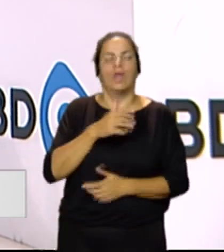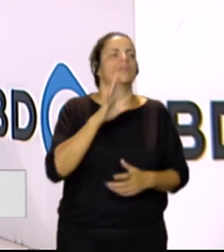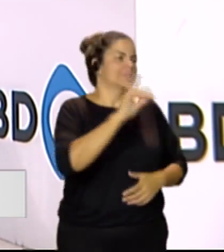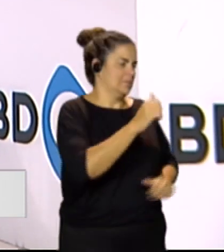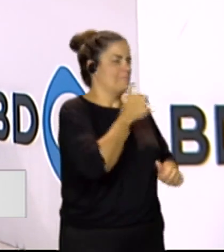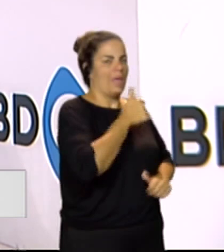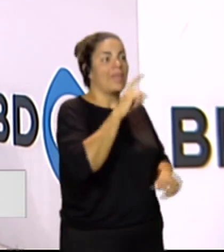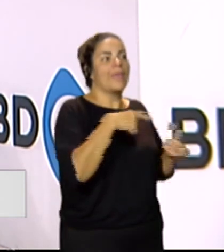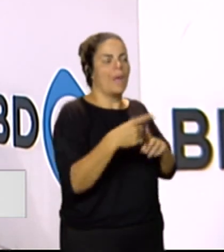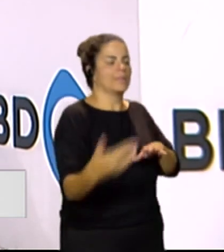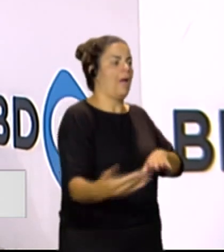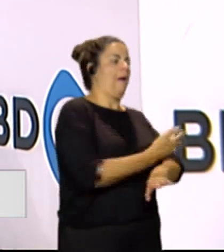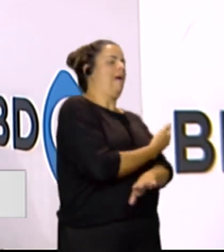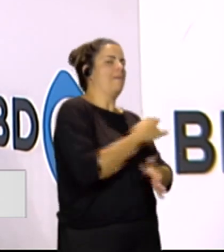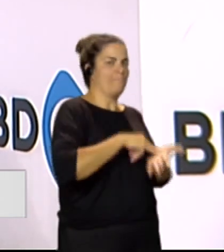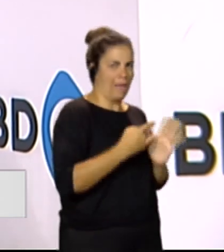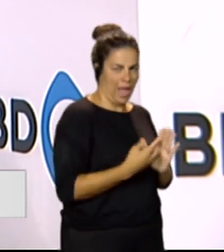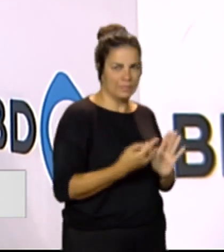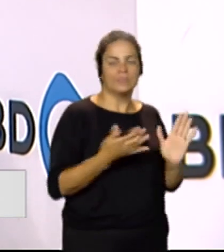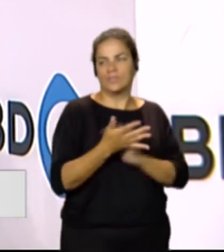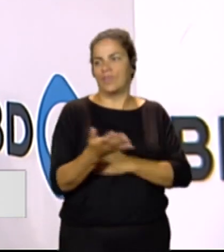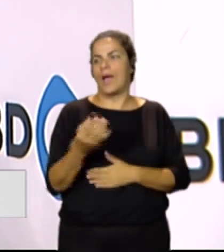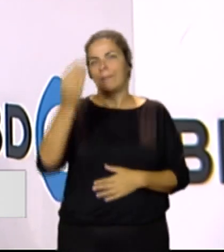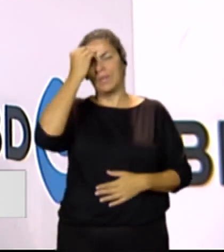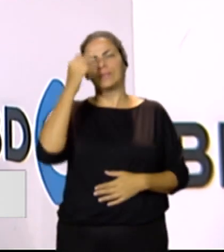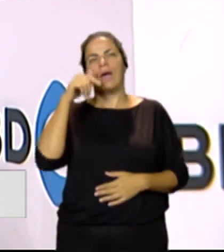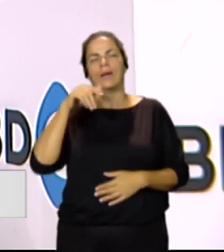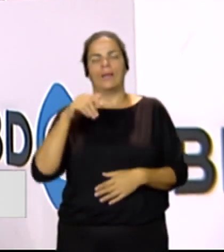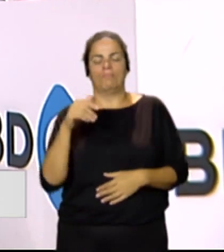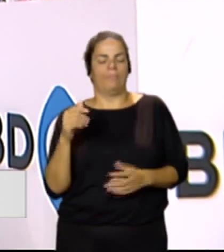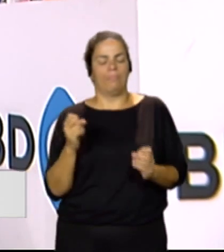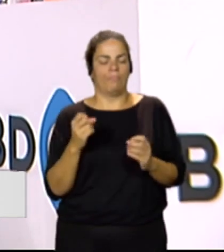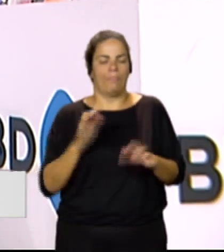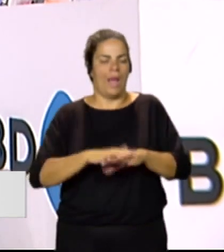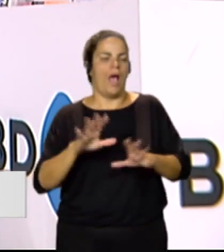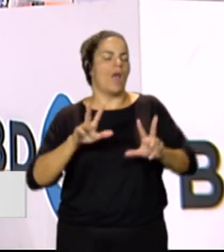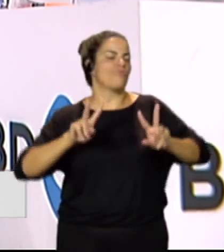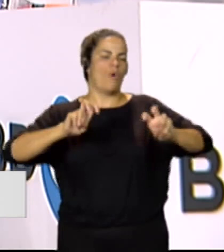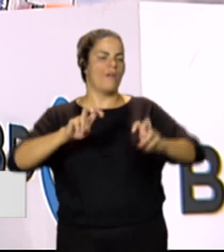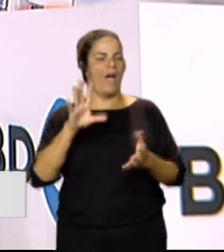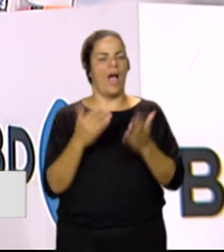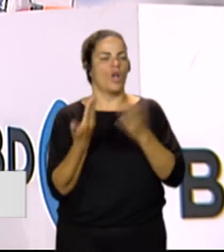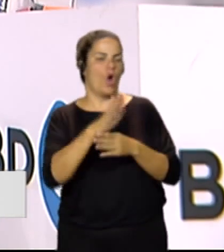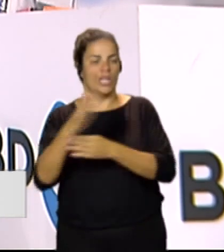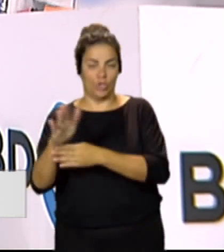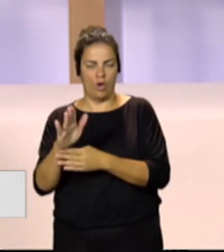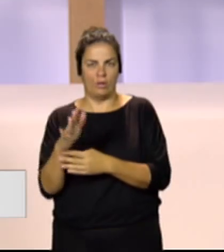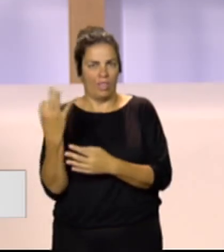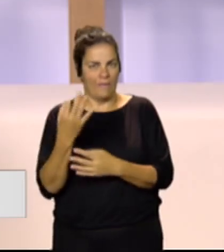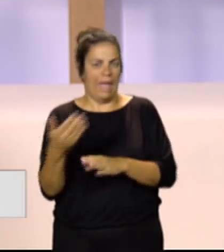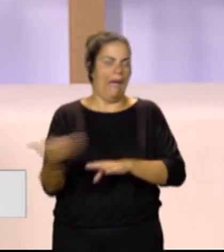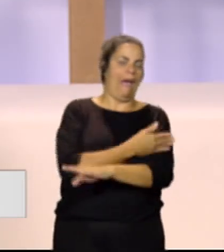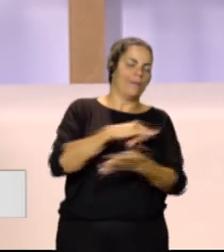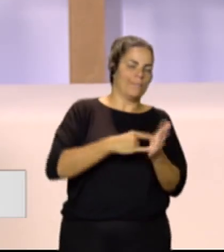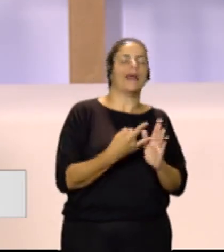o sea, eso de improvisar, de decir con esto quiero hacer mi nueva colección. Pocas veces pasa. ¿Trabajas así con colecciones o un poco con las ideas que te surgiendo? poco de